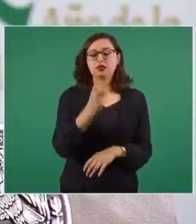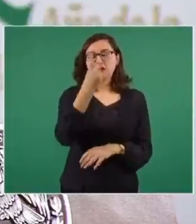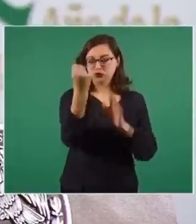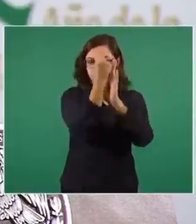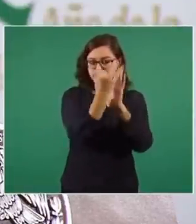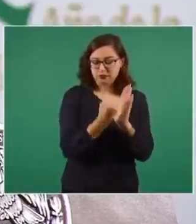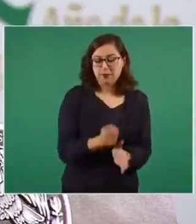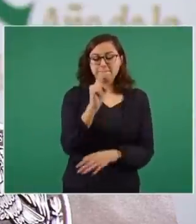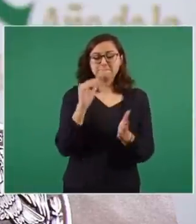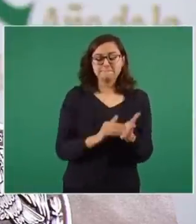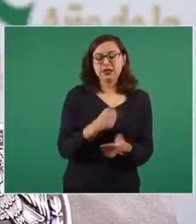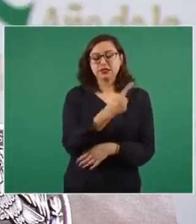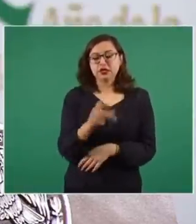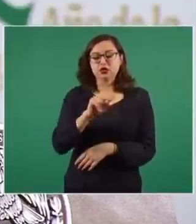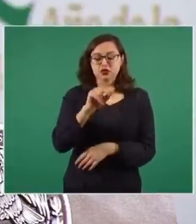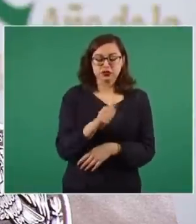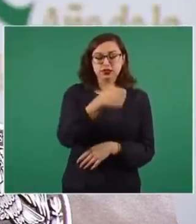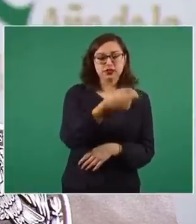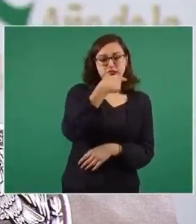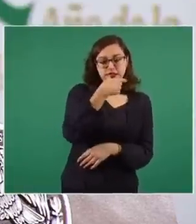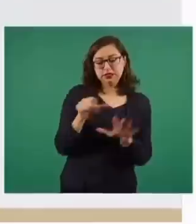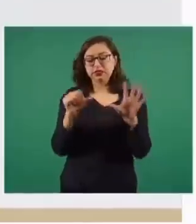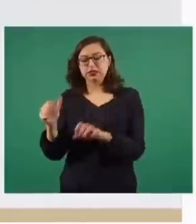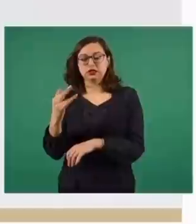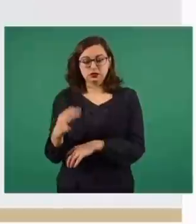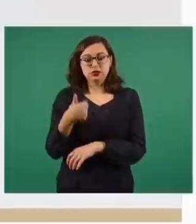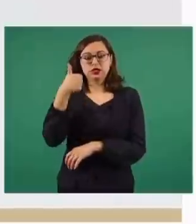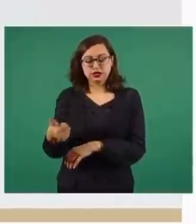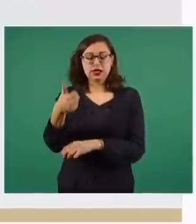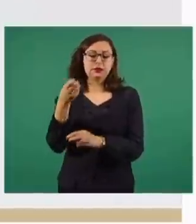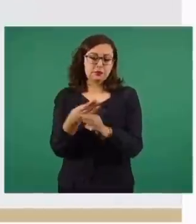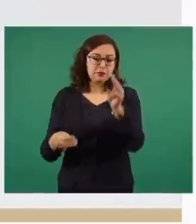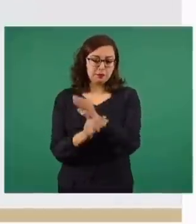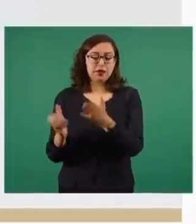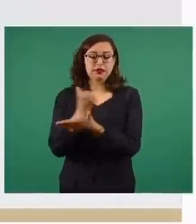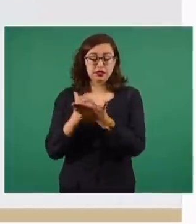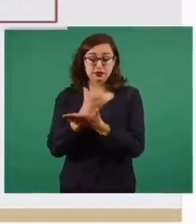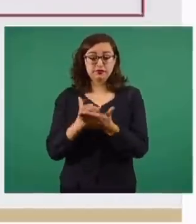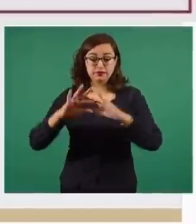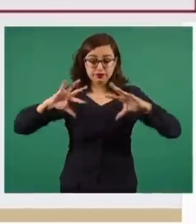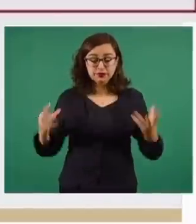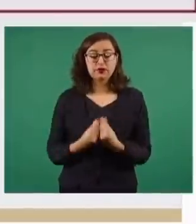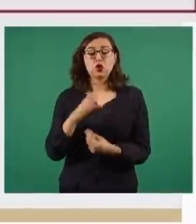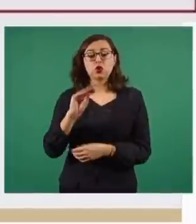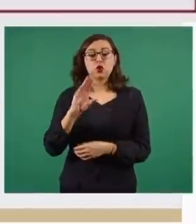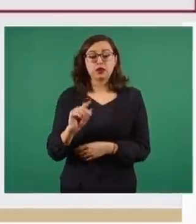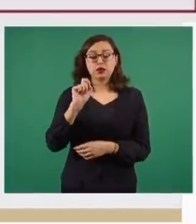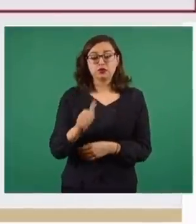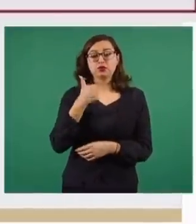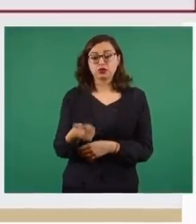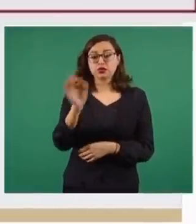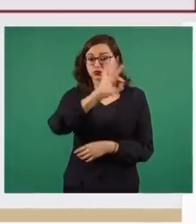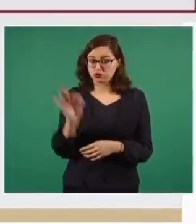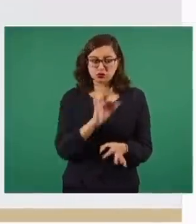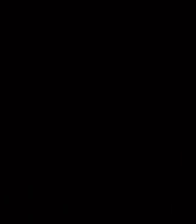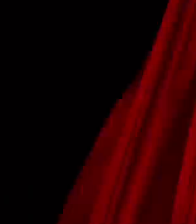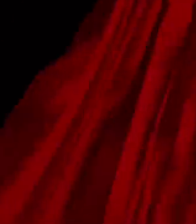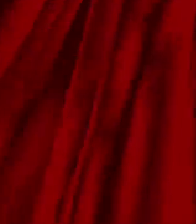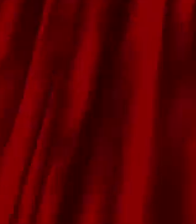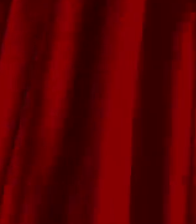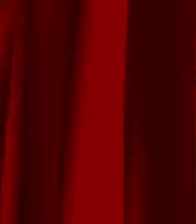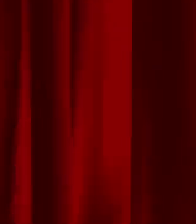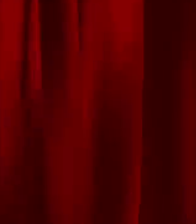de las cuales 1186 son de medicamentos, 656 de material de curación, lo que representa un 90.6% del avance.